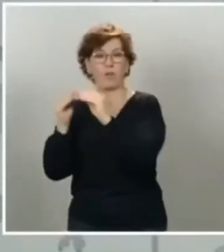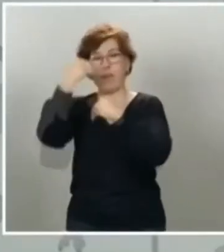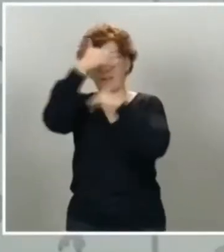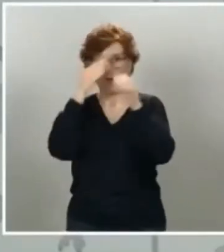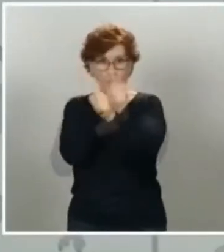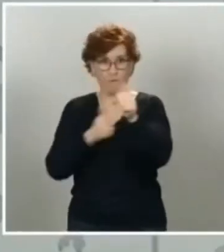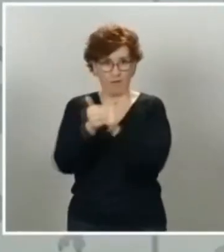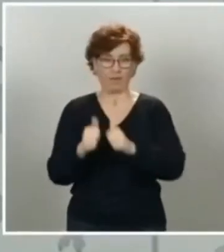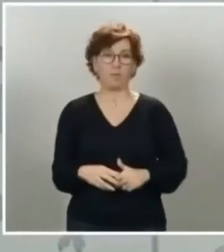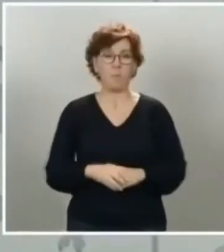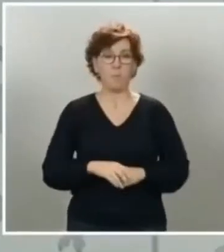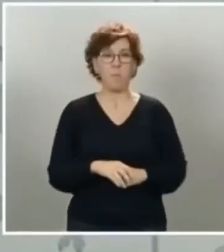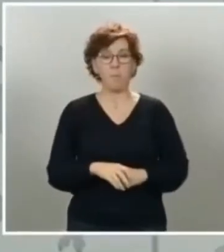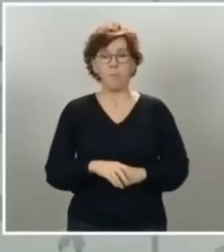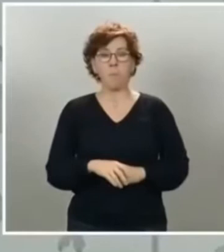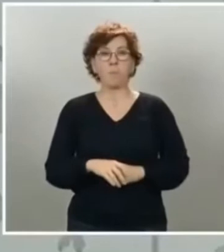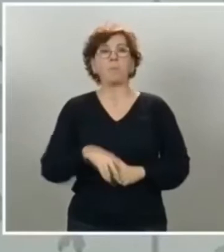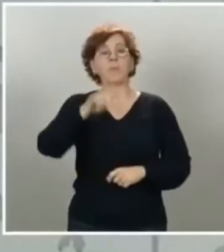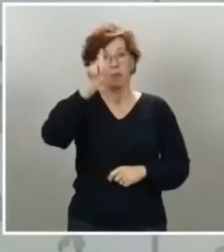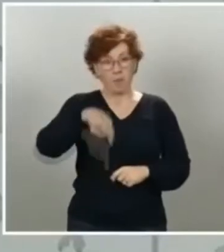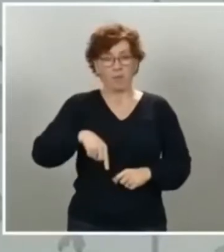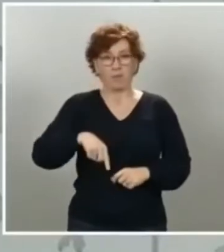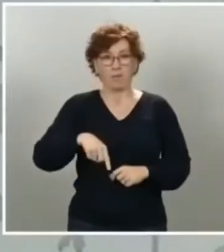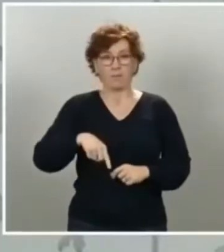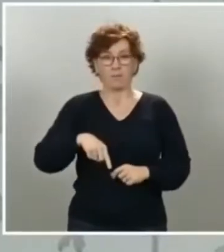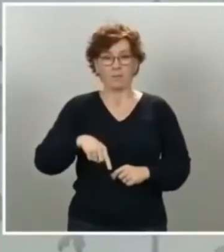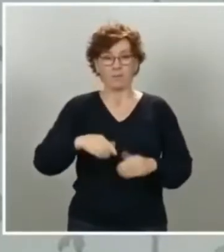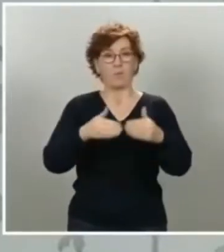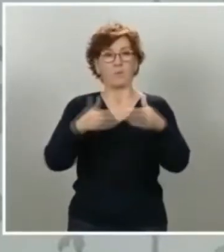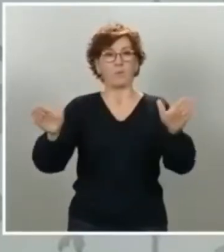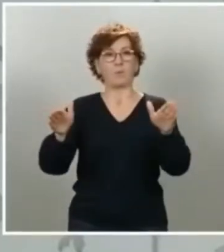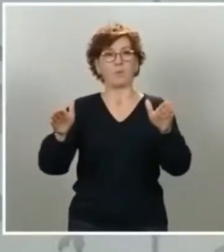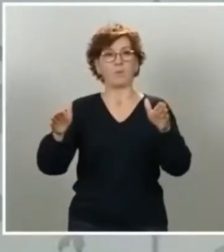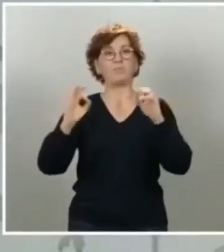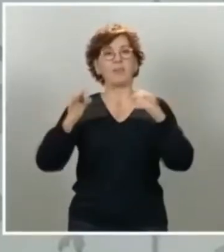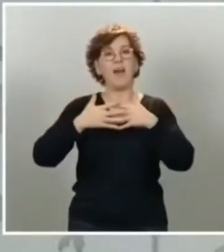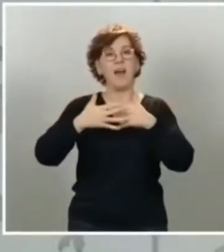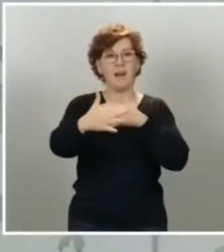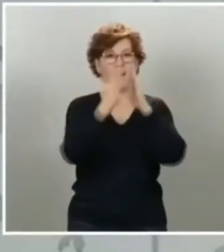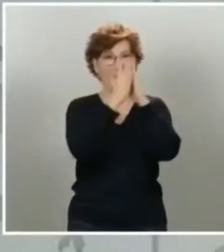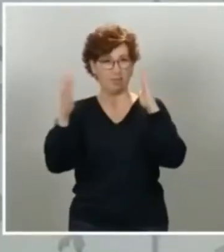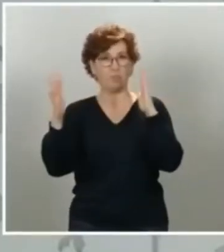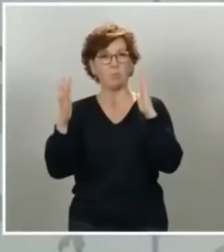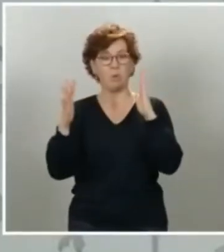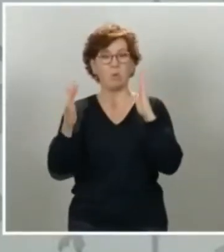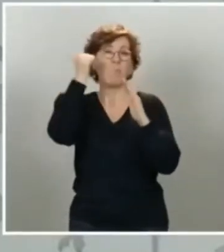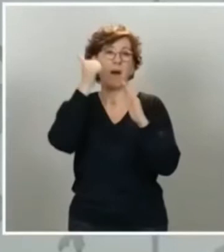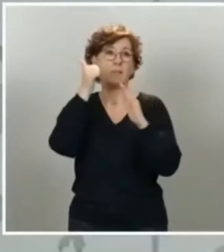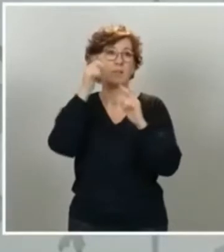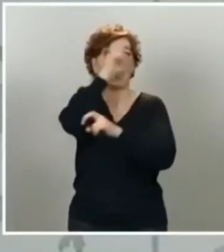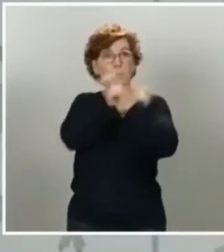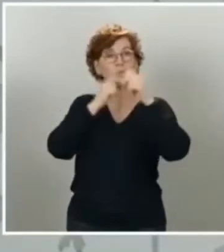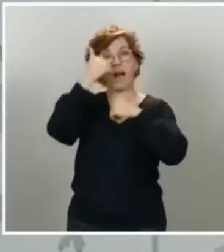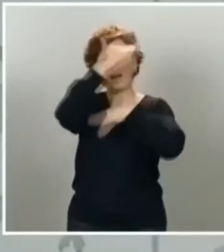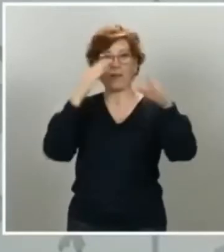abrir los archivos que deberán continuar prestando servicios, preferentemente de forma telemática, pero también podrán permitir